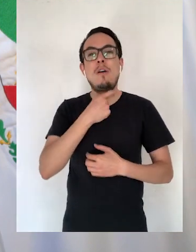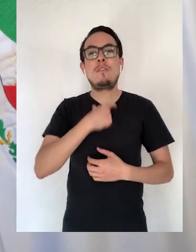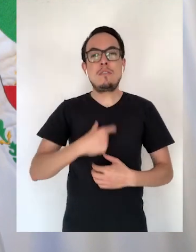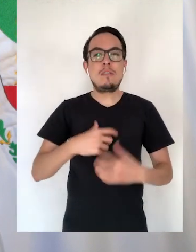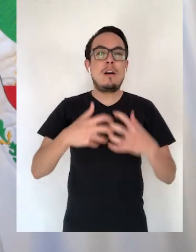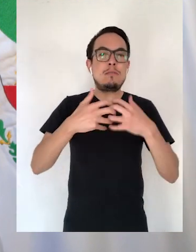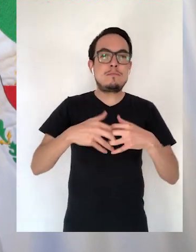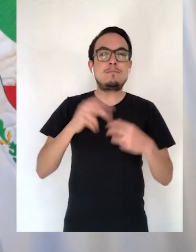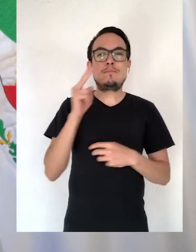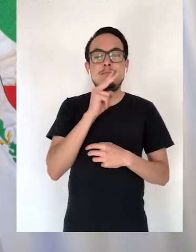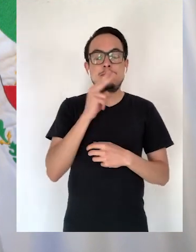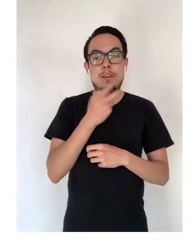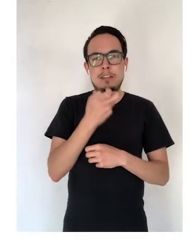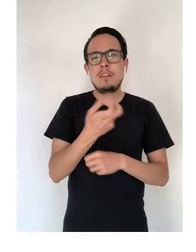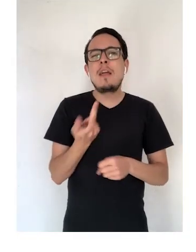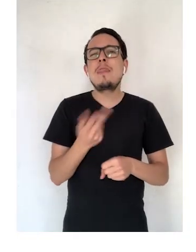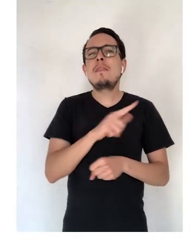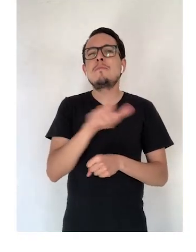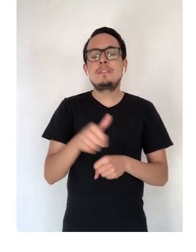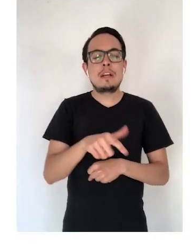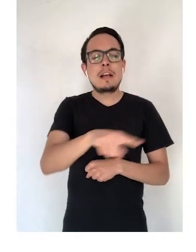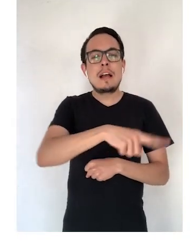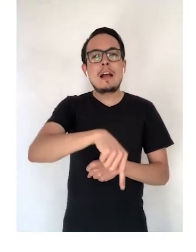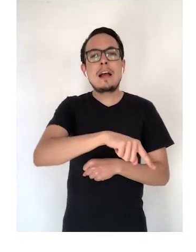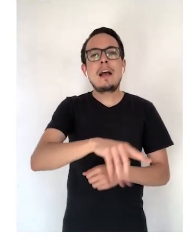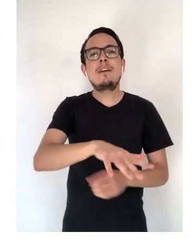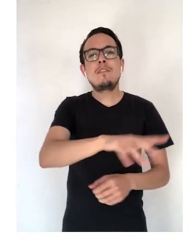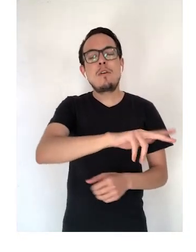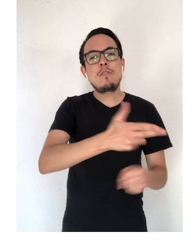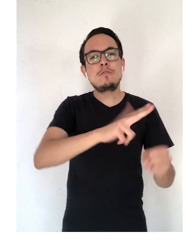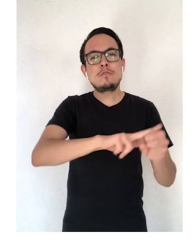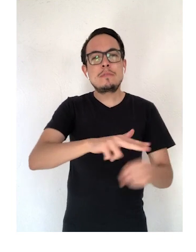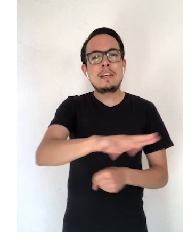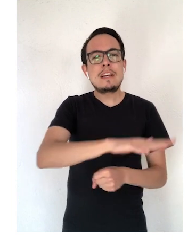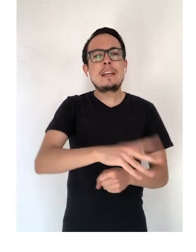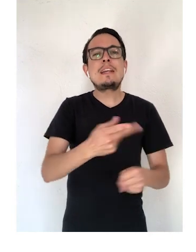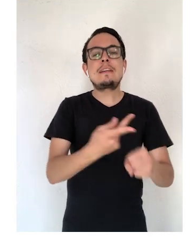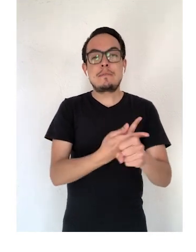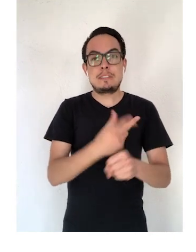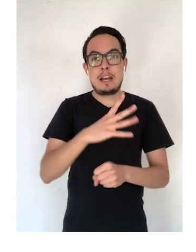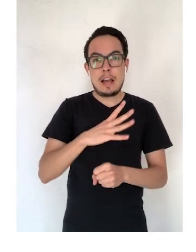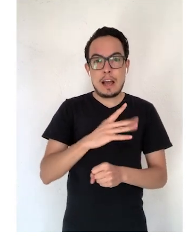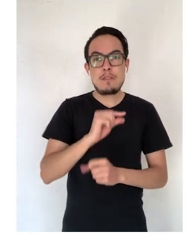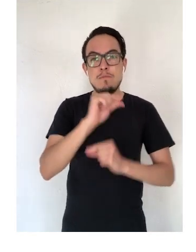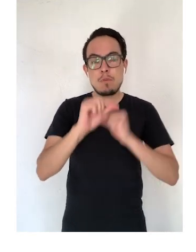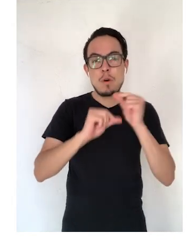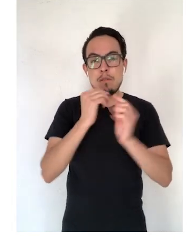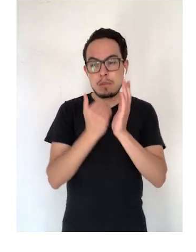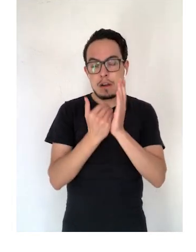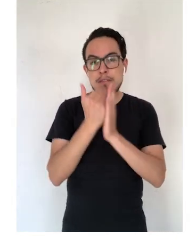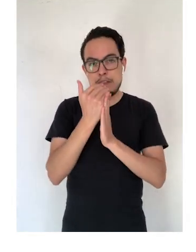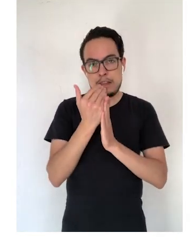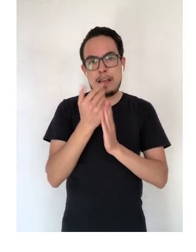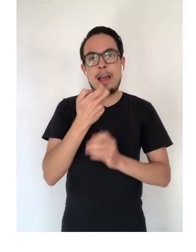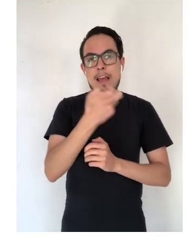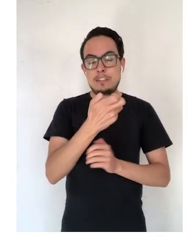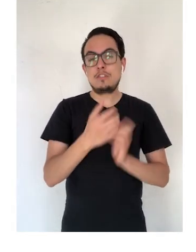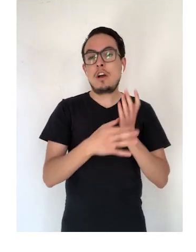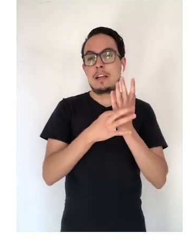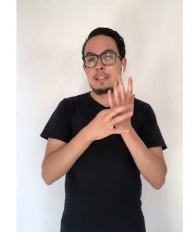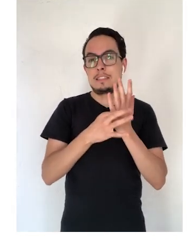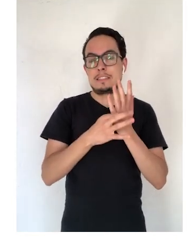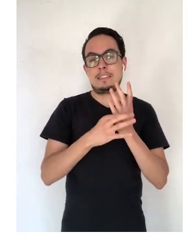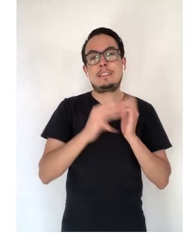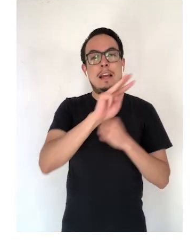pasando en los hospitales. Este indicador ha mostrado un preocupante incremento de 0.6% diario en la ocupación hospitalaria, de acuerdo a la